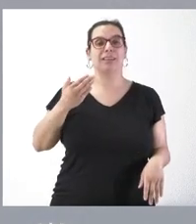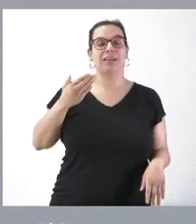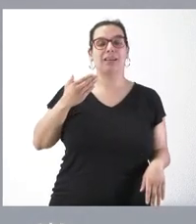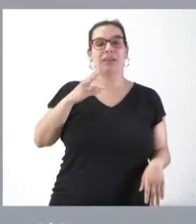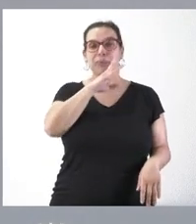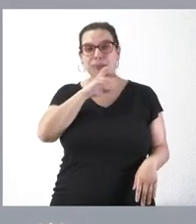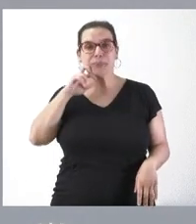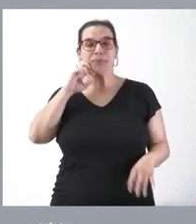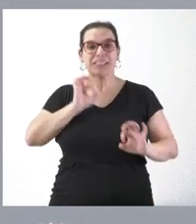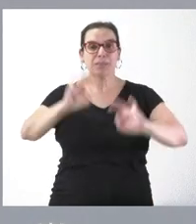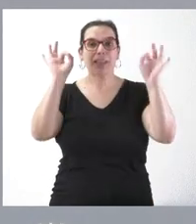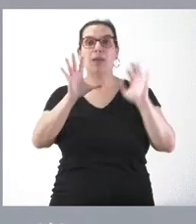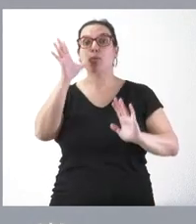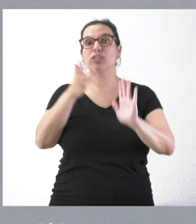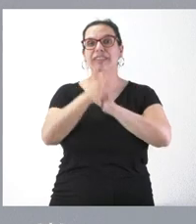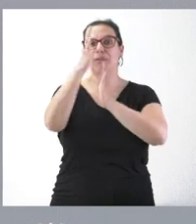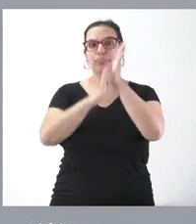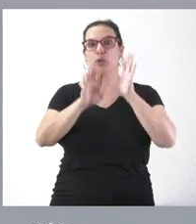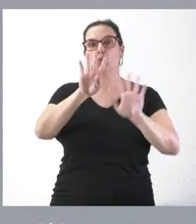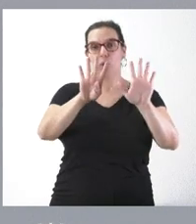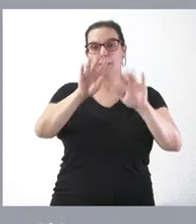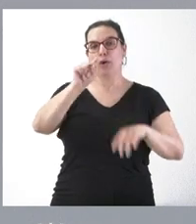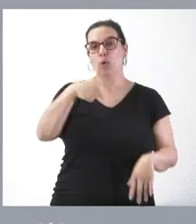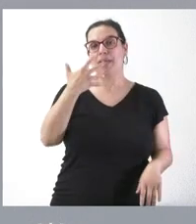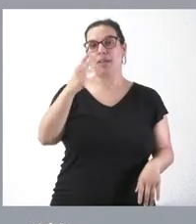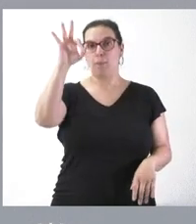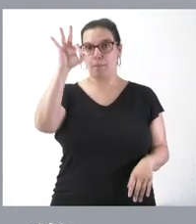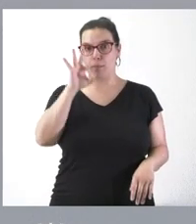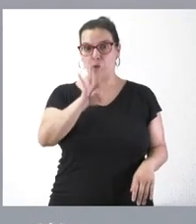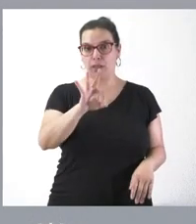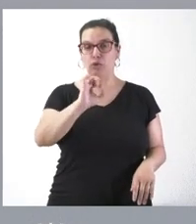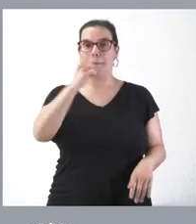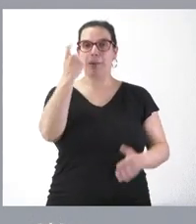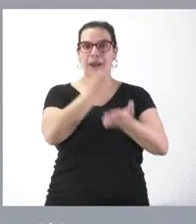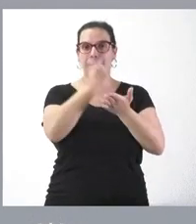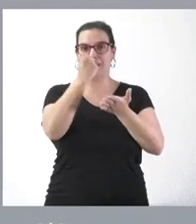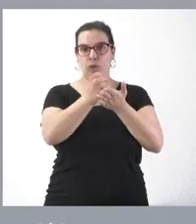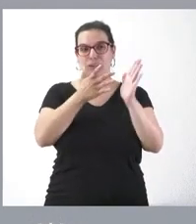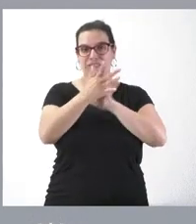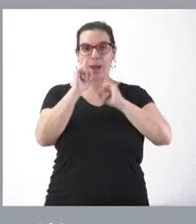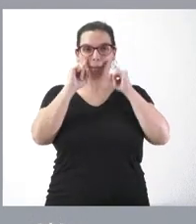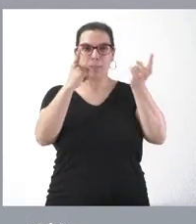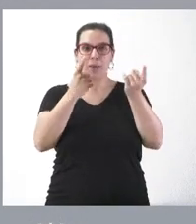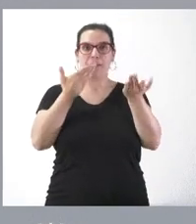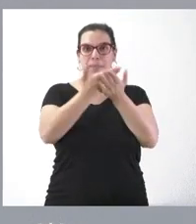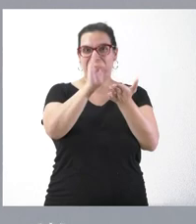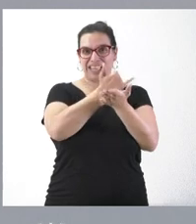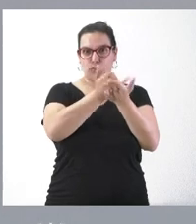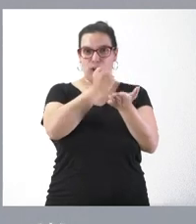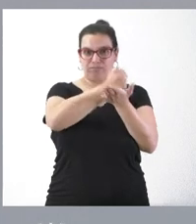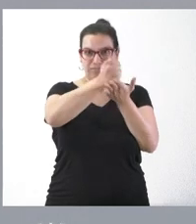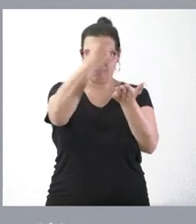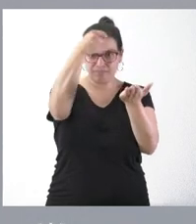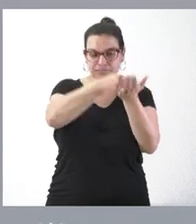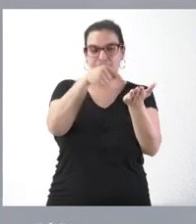que es una rebaja del 9,5% de estas primeras matrículas en las tasas universitarias y en un